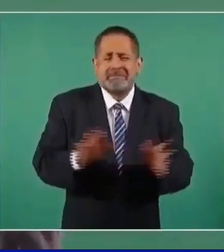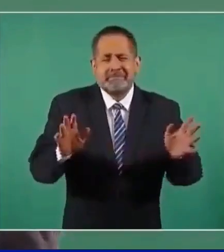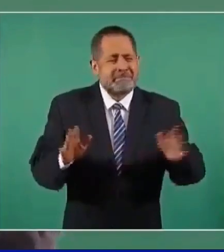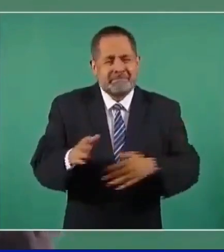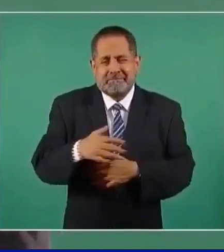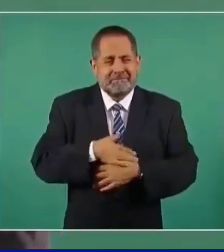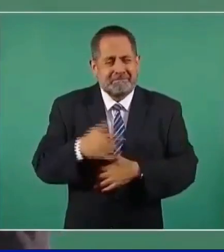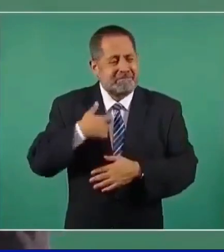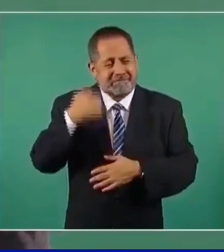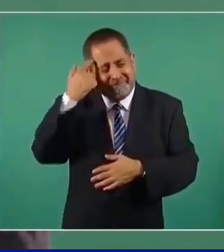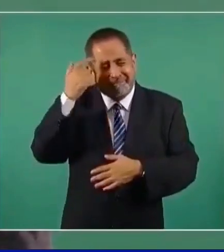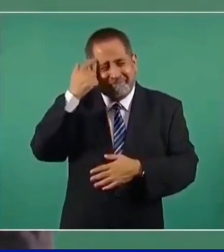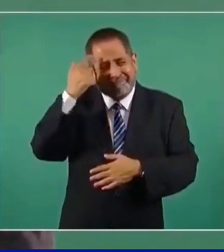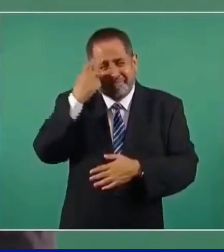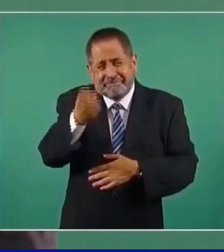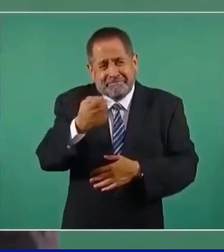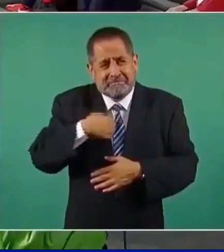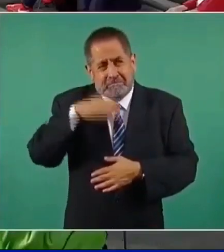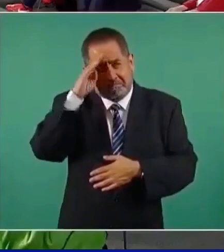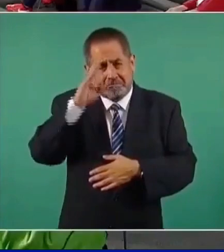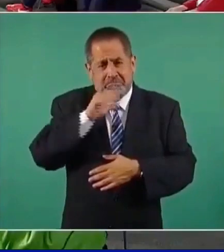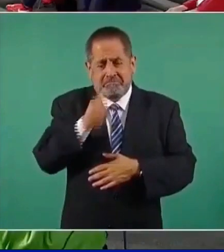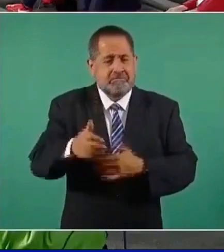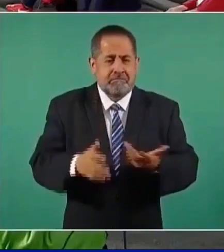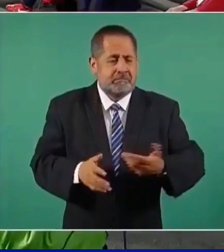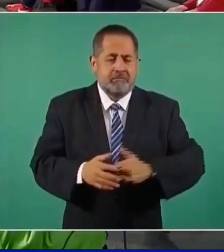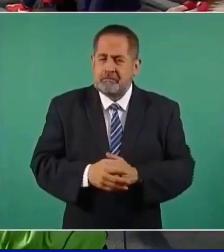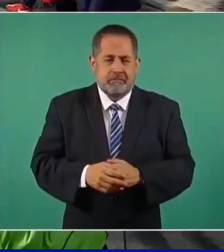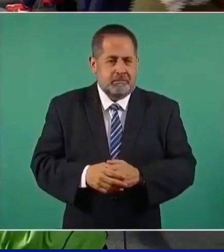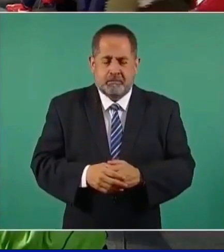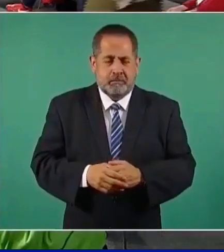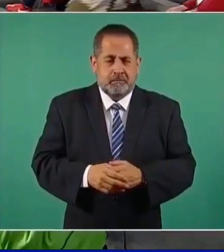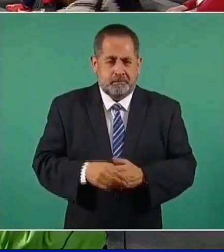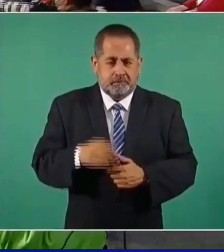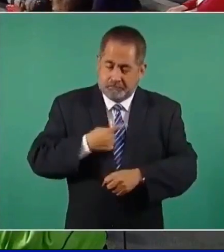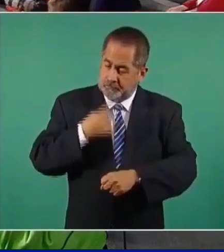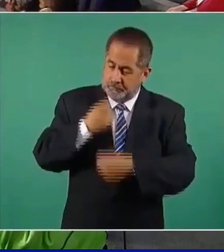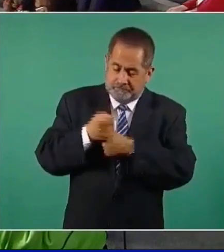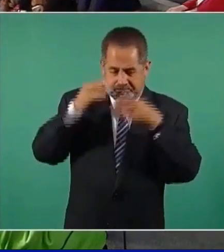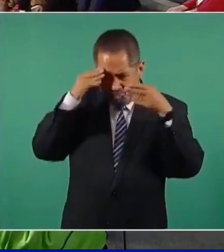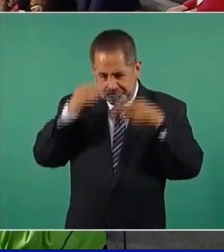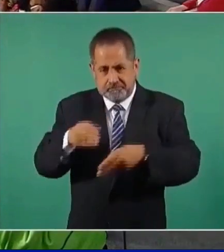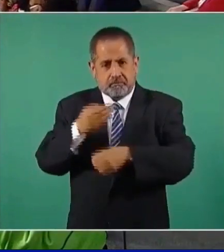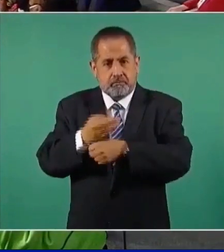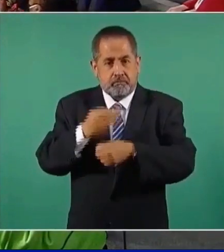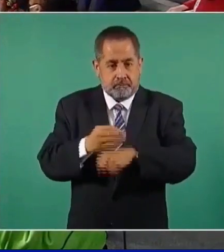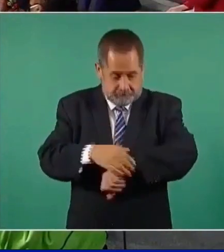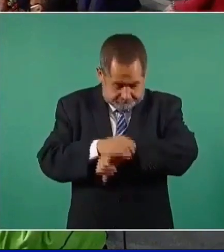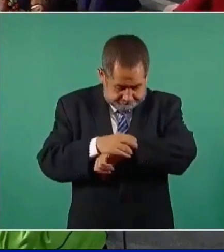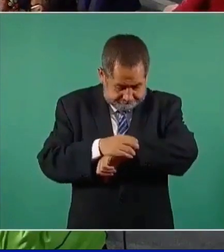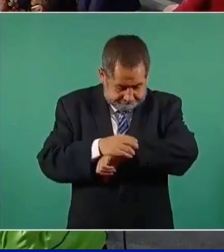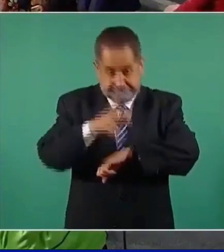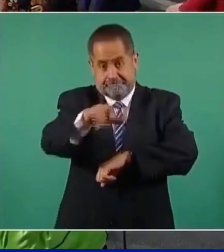presidente de México. Estoy preocupado primero ahorita porque me tengo que ir,